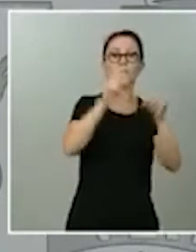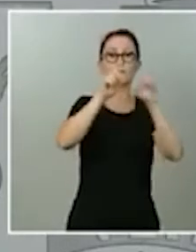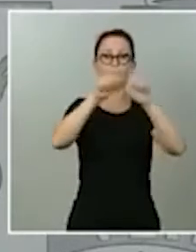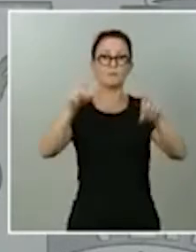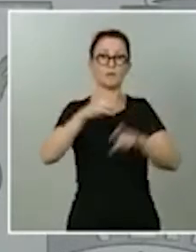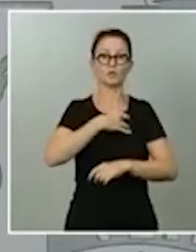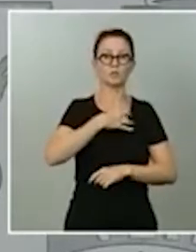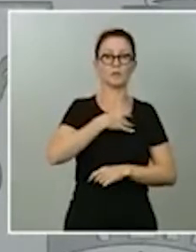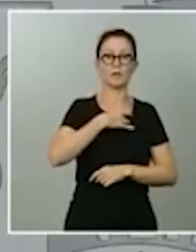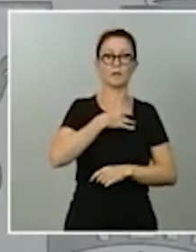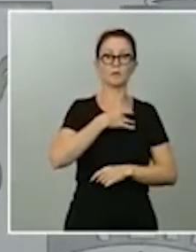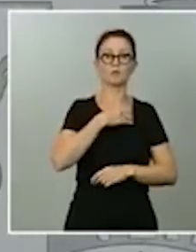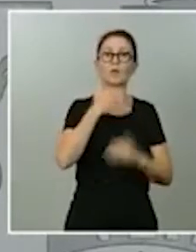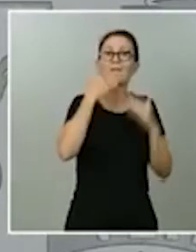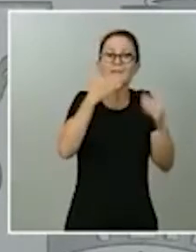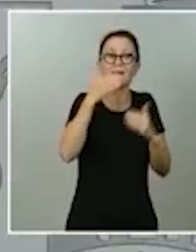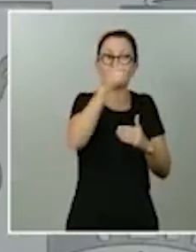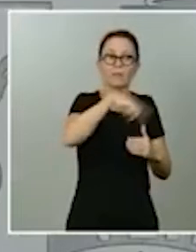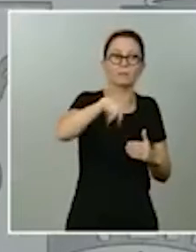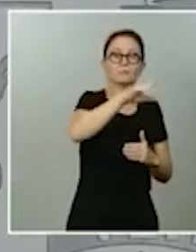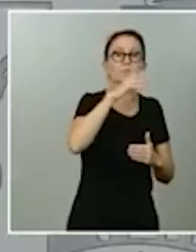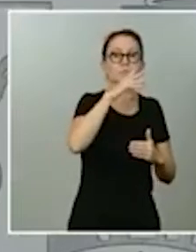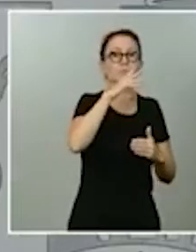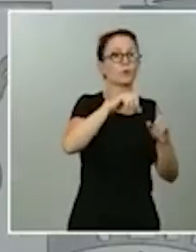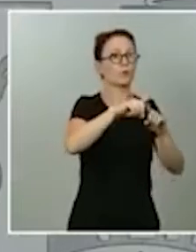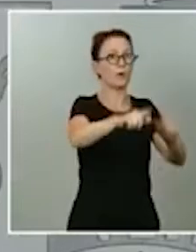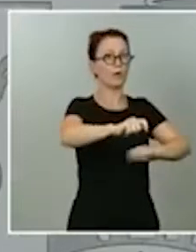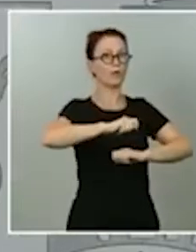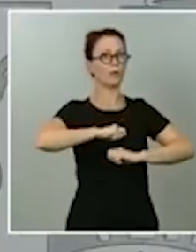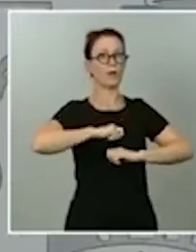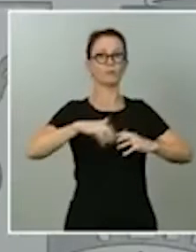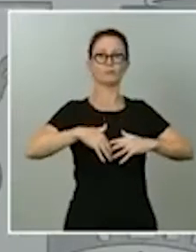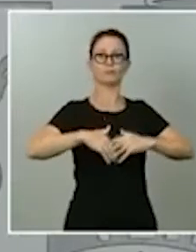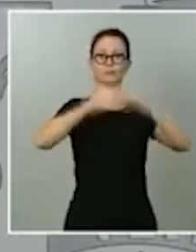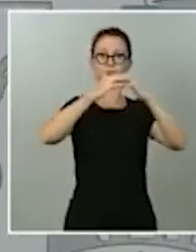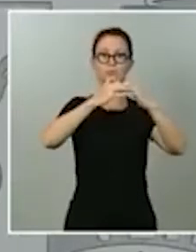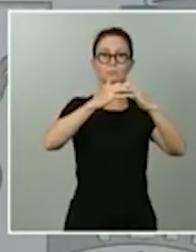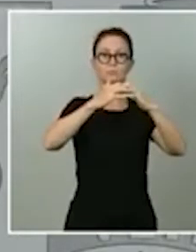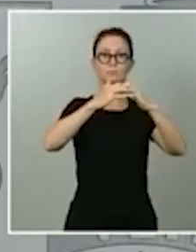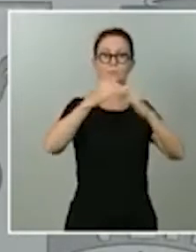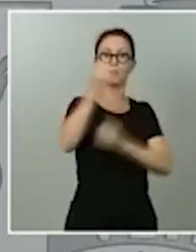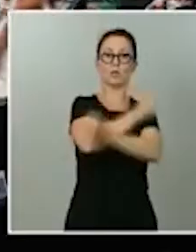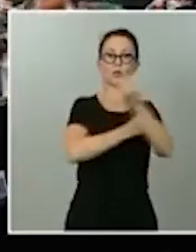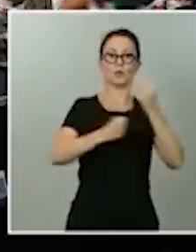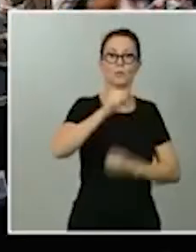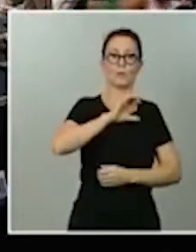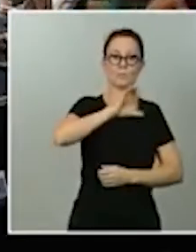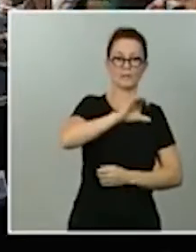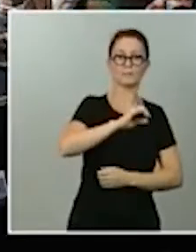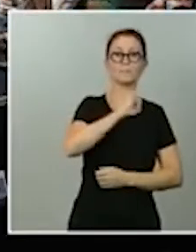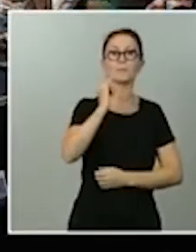del empleo en nuestro país y de los ERTEs. Jorge Sanz de Vostopuli